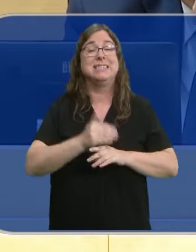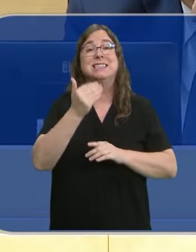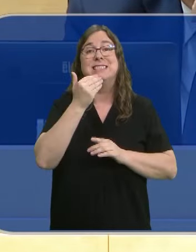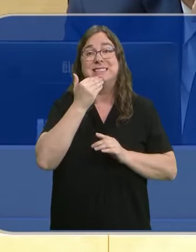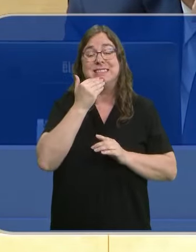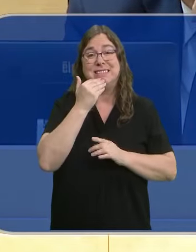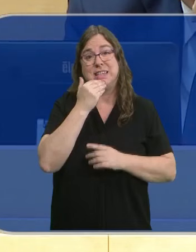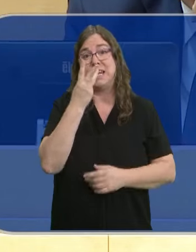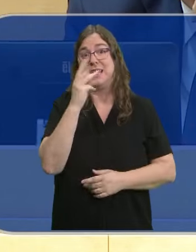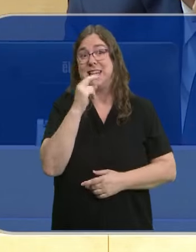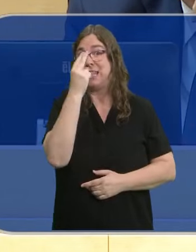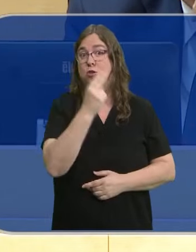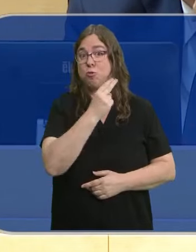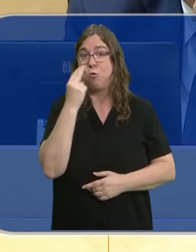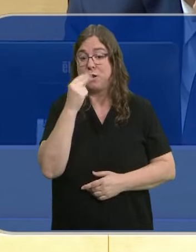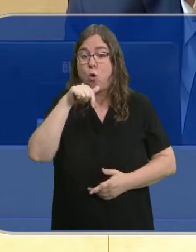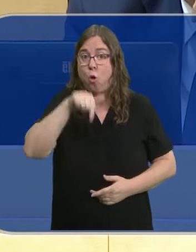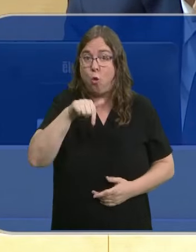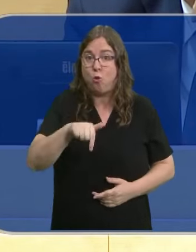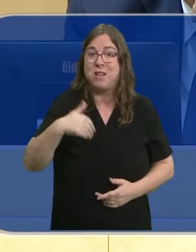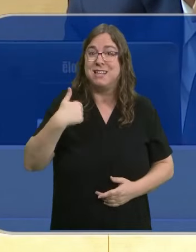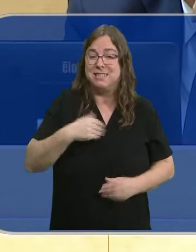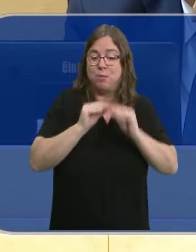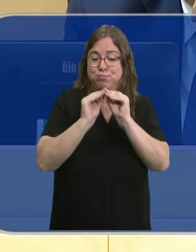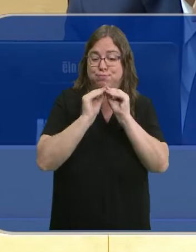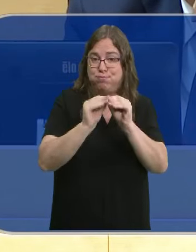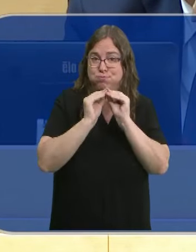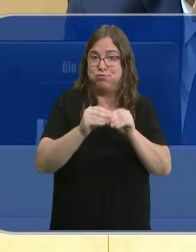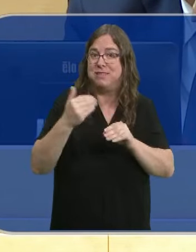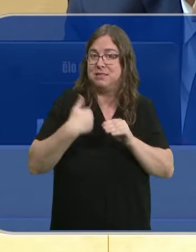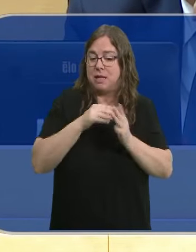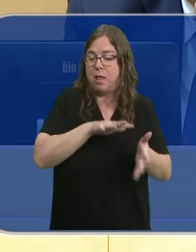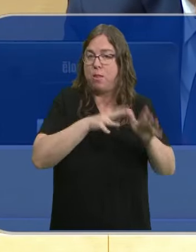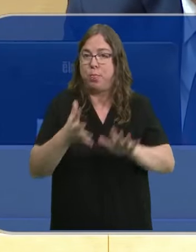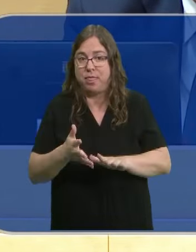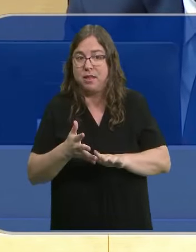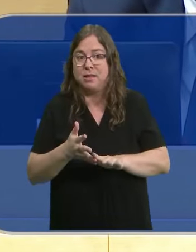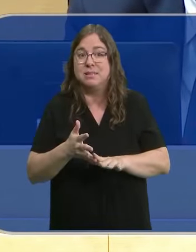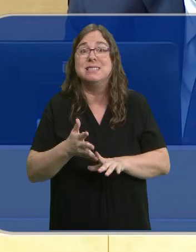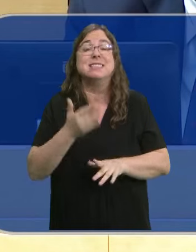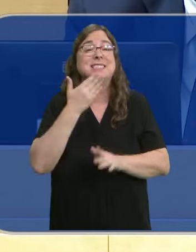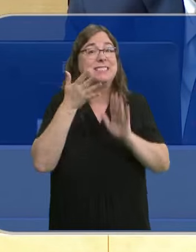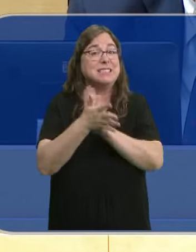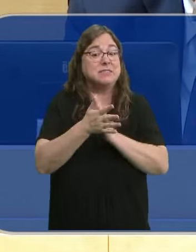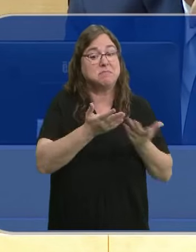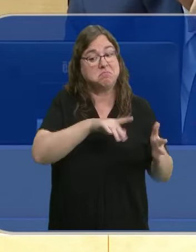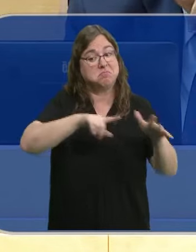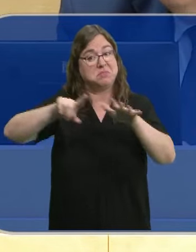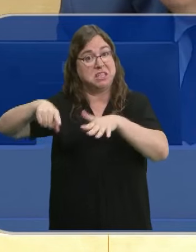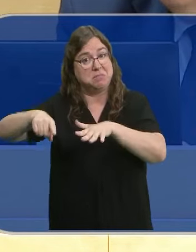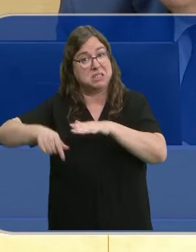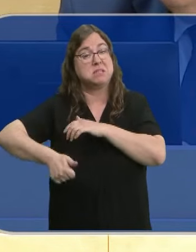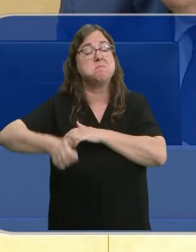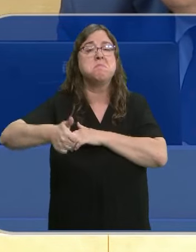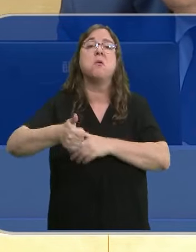contamos los 30 compromisos que a día de hoy ya se están tramitando e implantando, en los próximos seis meses